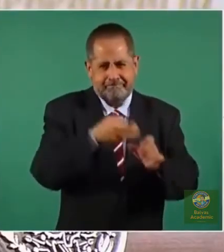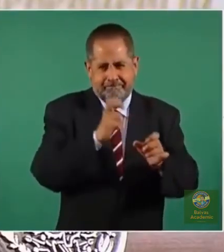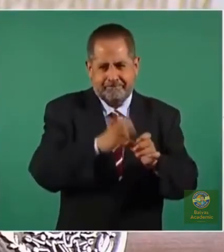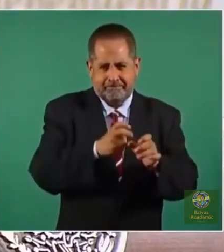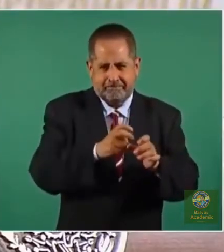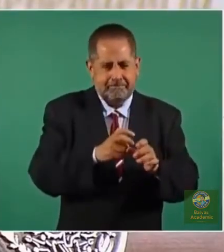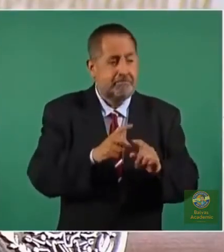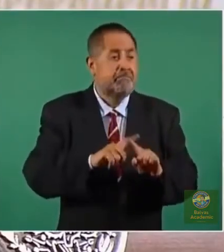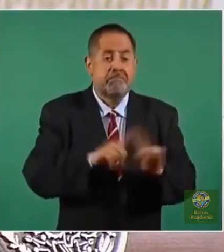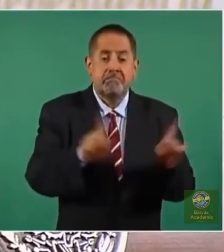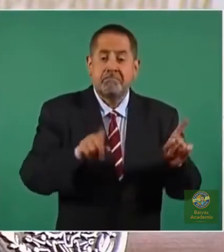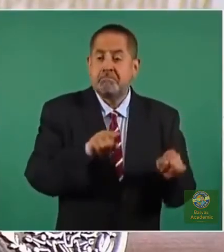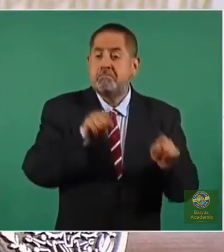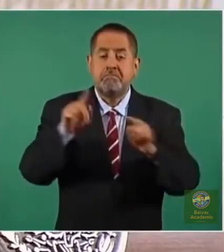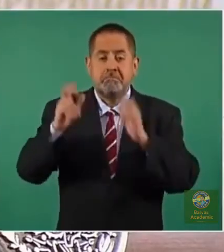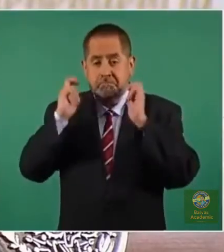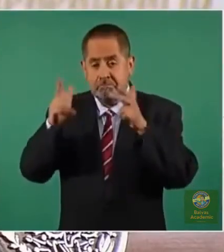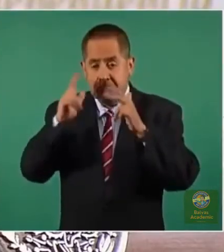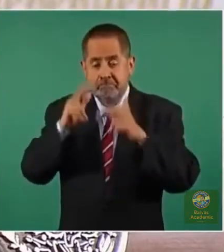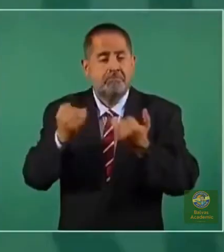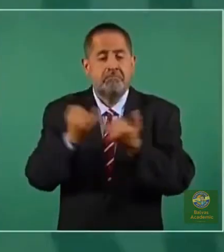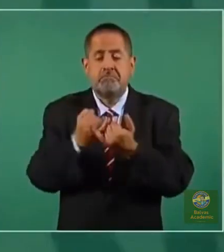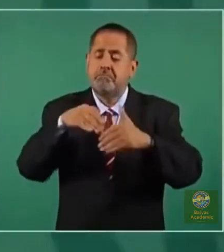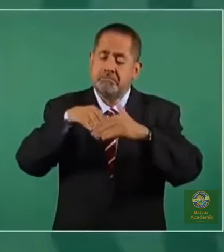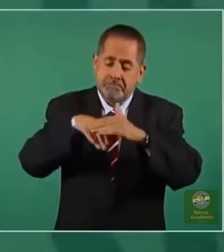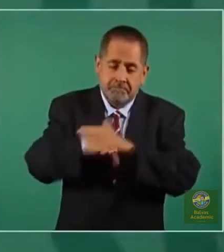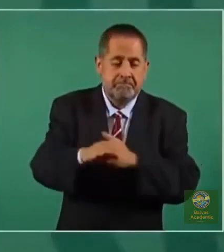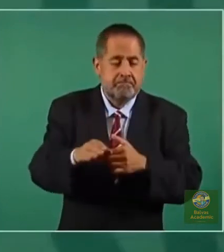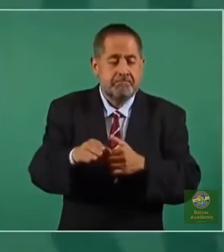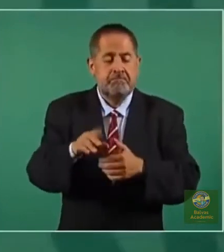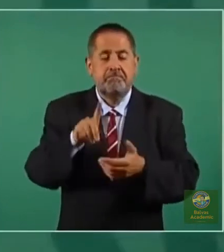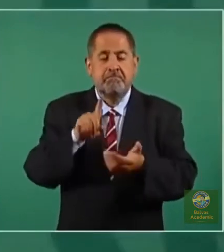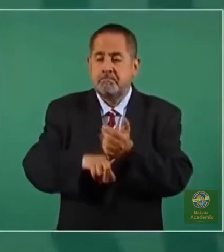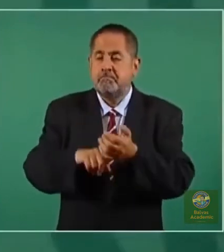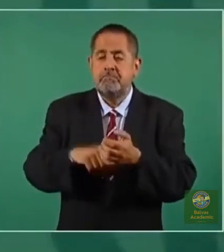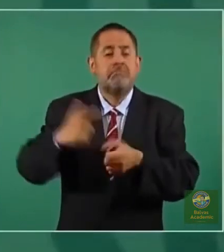las mesas y ahí sirven las